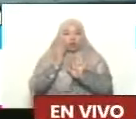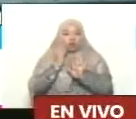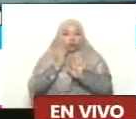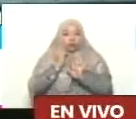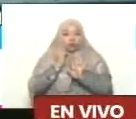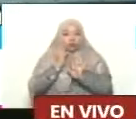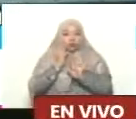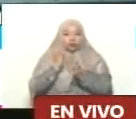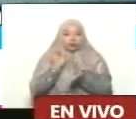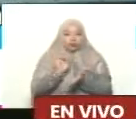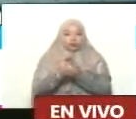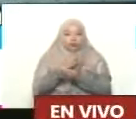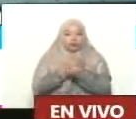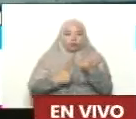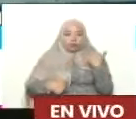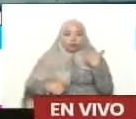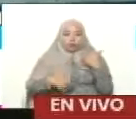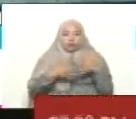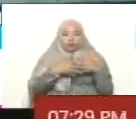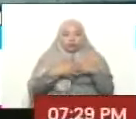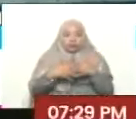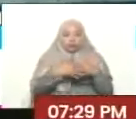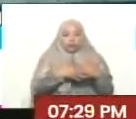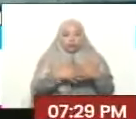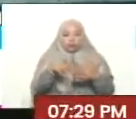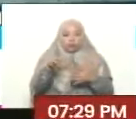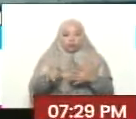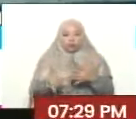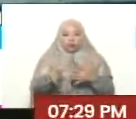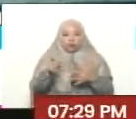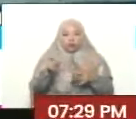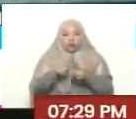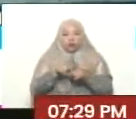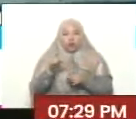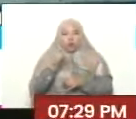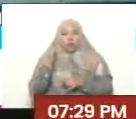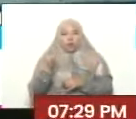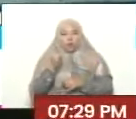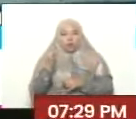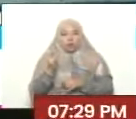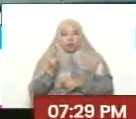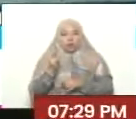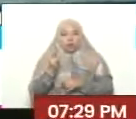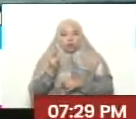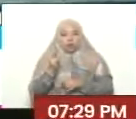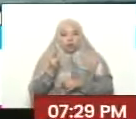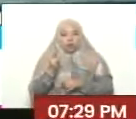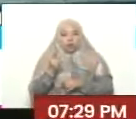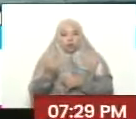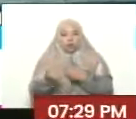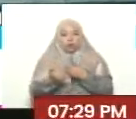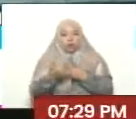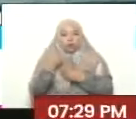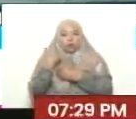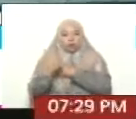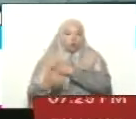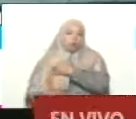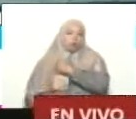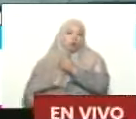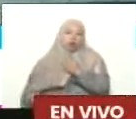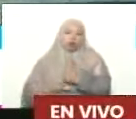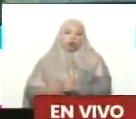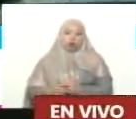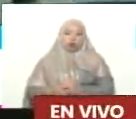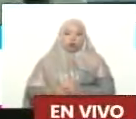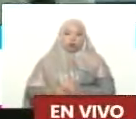en conspiración imperial y de los apellidos bolivianos, contra Evo Morales, le incendiaron el país a